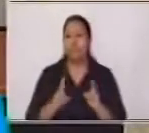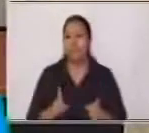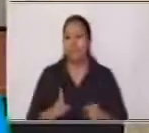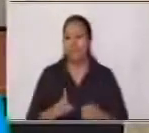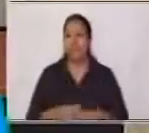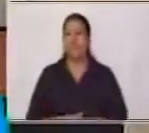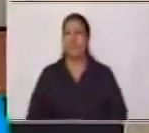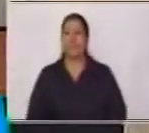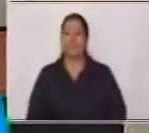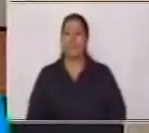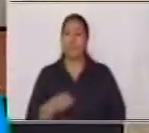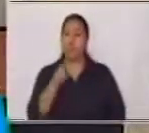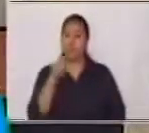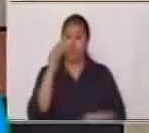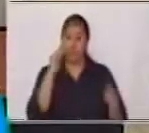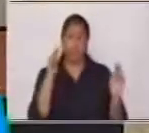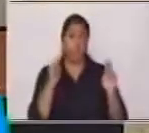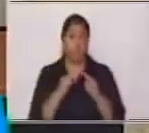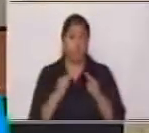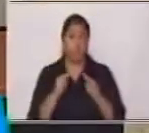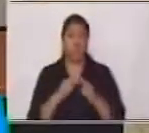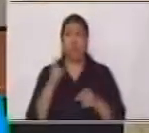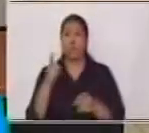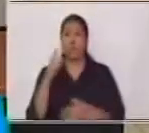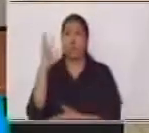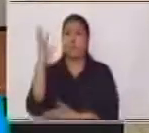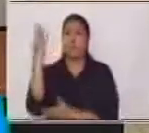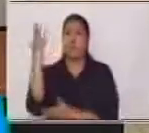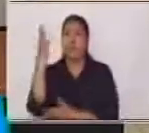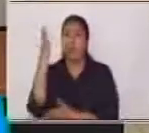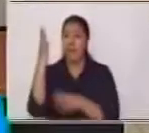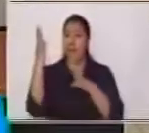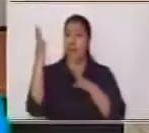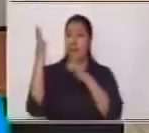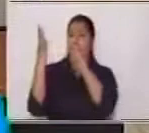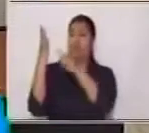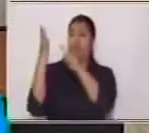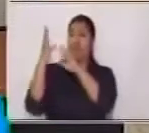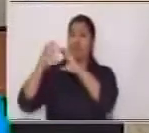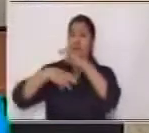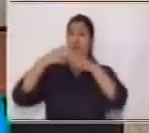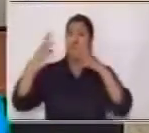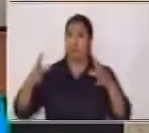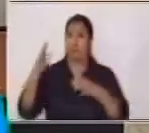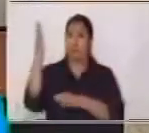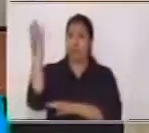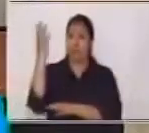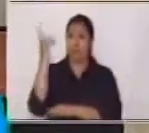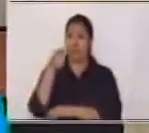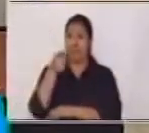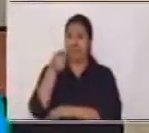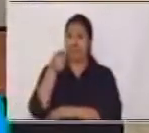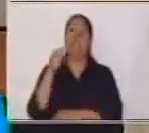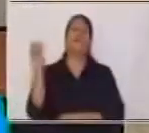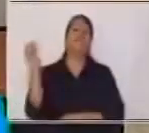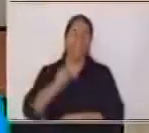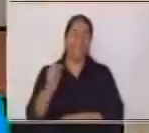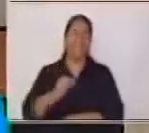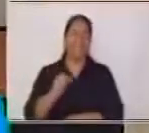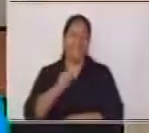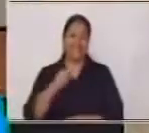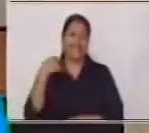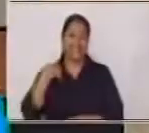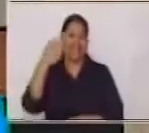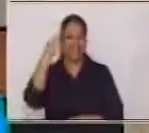¿Ustedes conocen los árboles frutales? ¿Verdad que sí? Yo sé que respondieron que sí